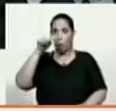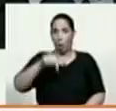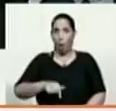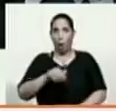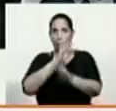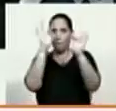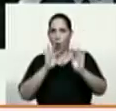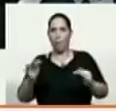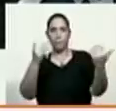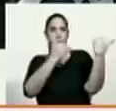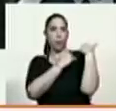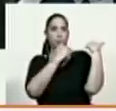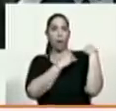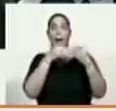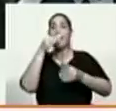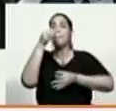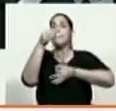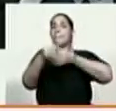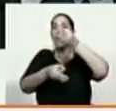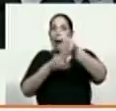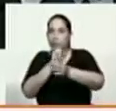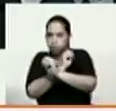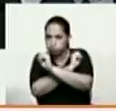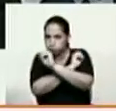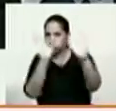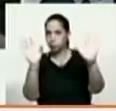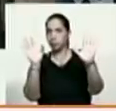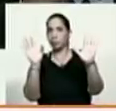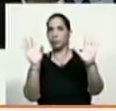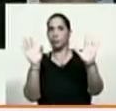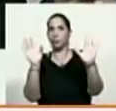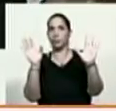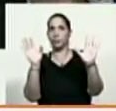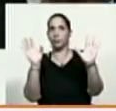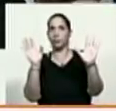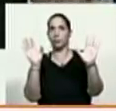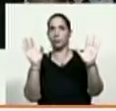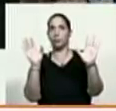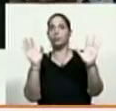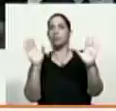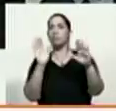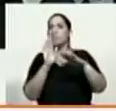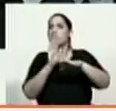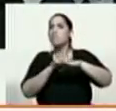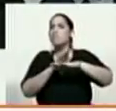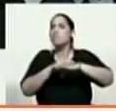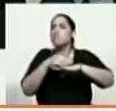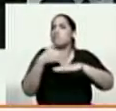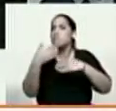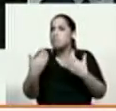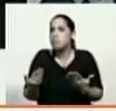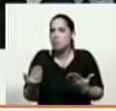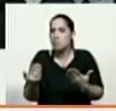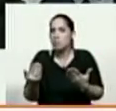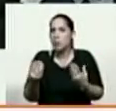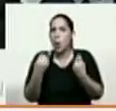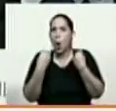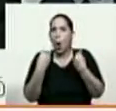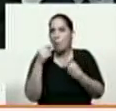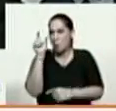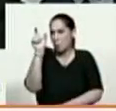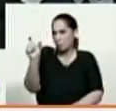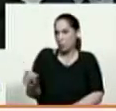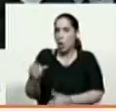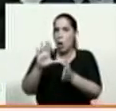muy responsable explicándole a ustedes de manera pedagógica por qué y cómo un usurpador del